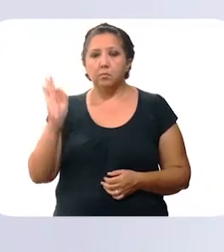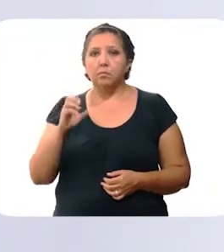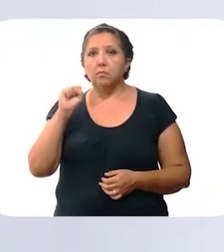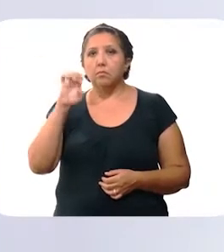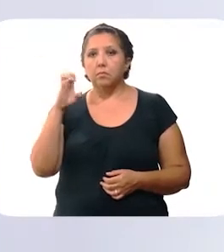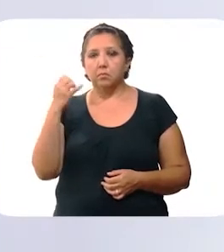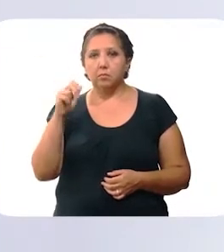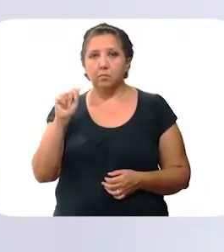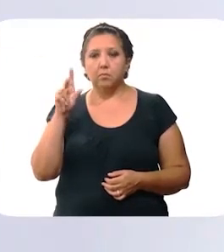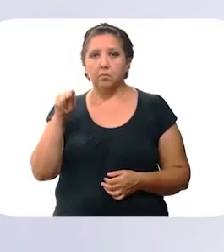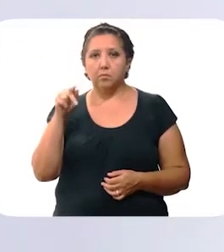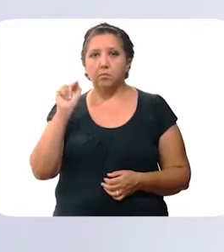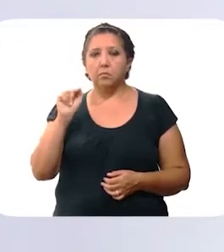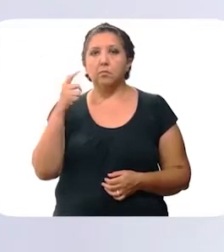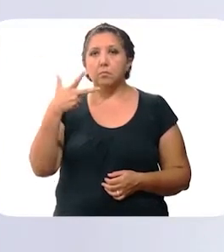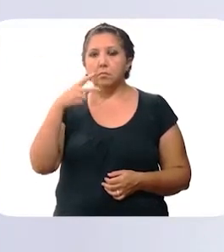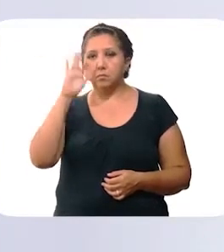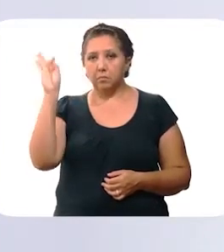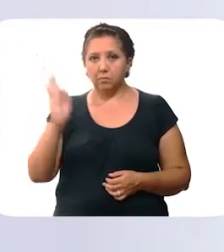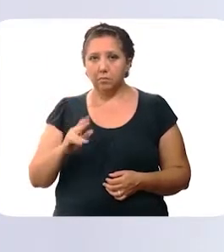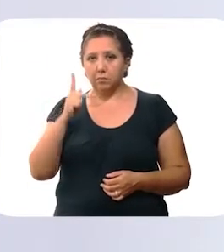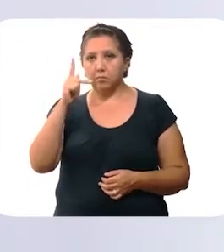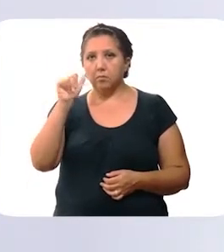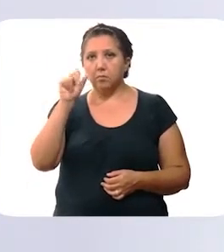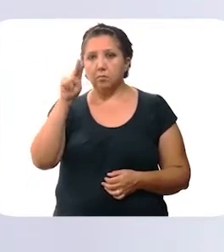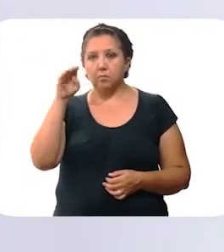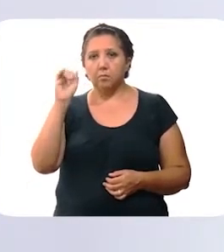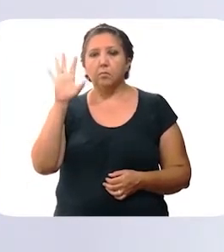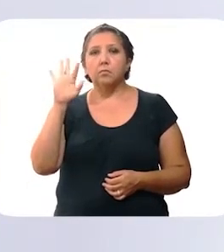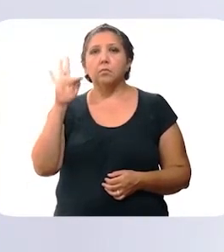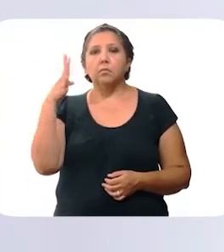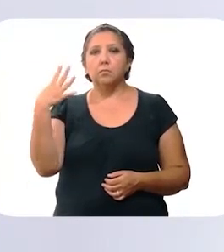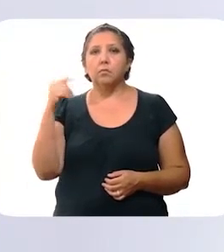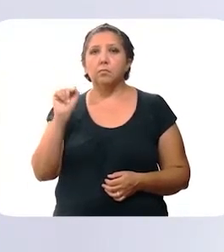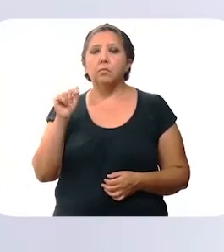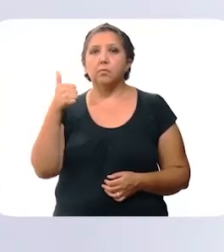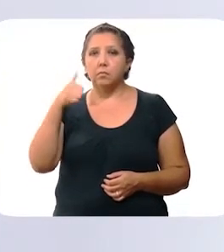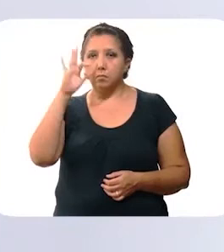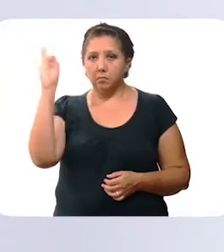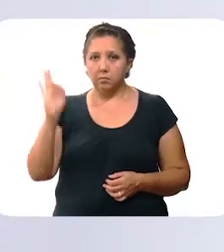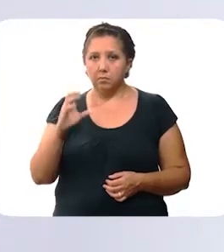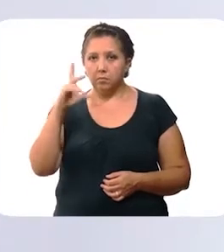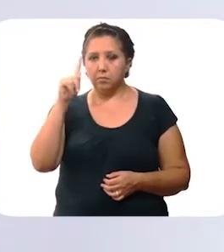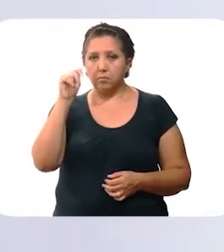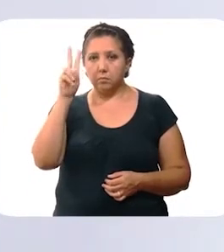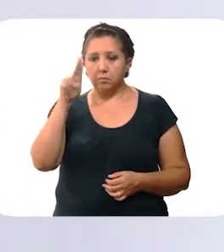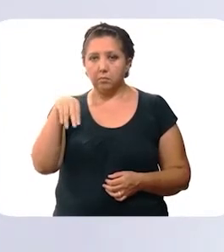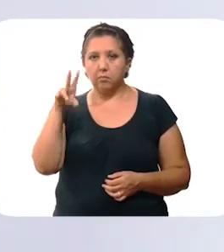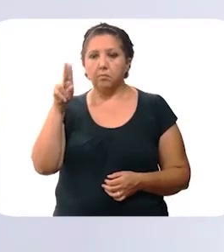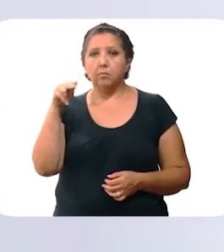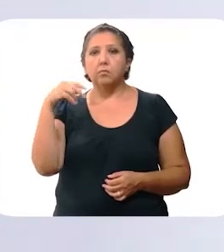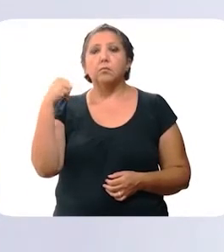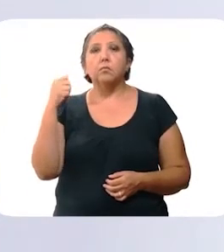Seyé 80.8%, Panabá 44.6%, Celestún 82